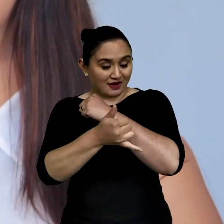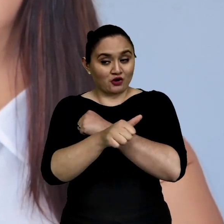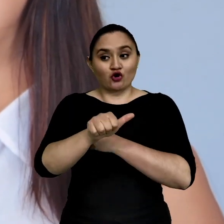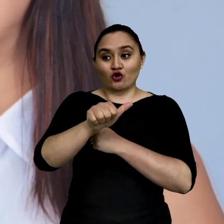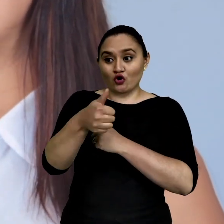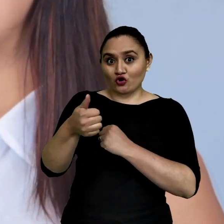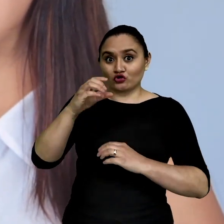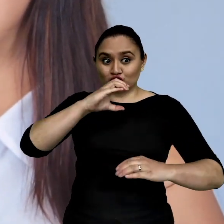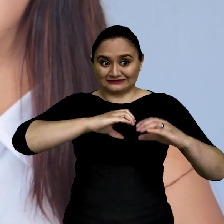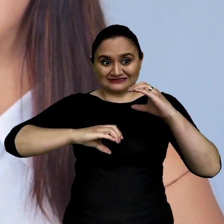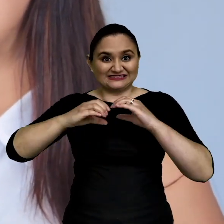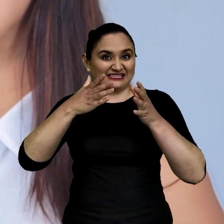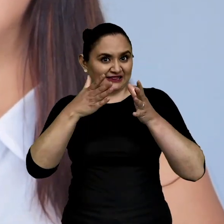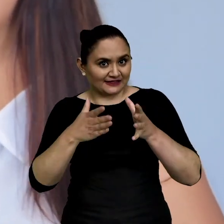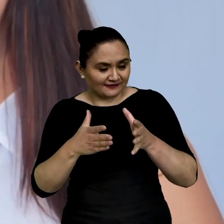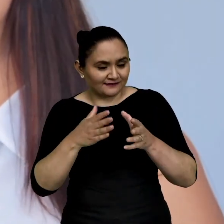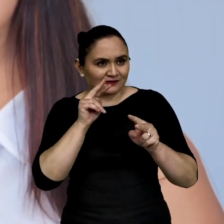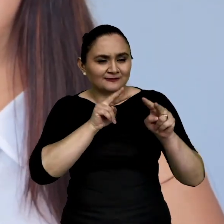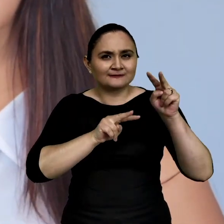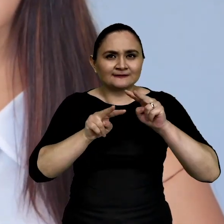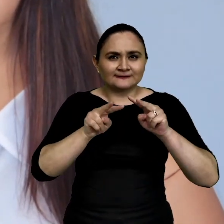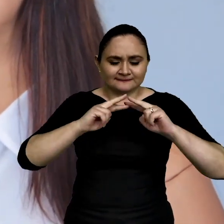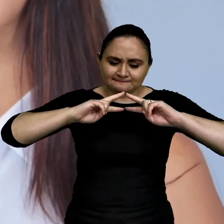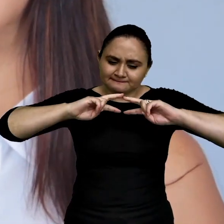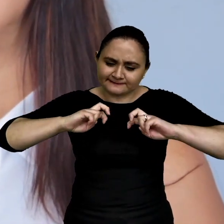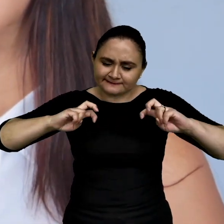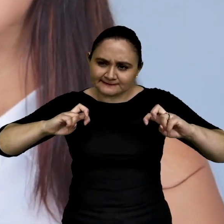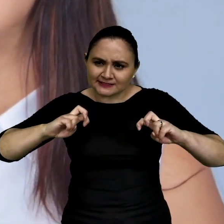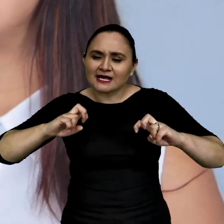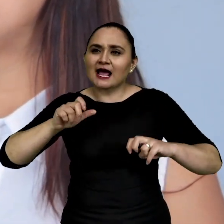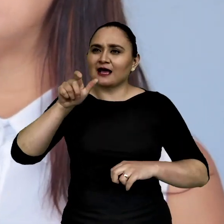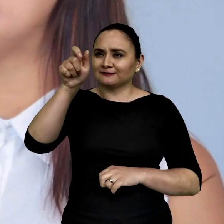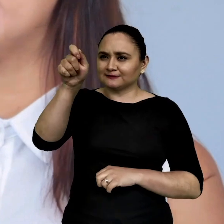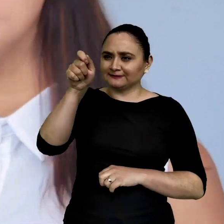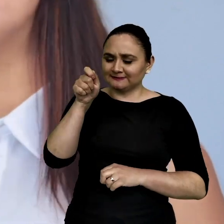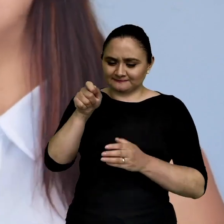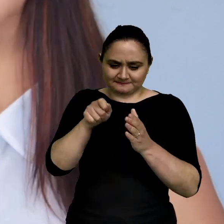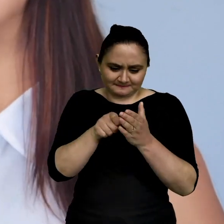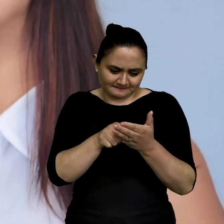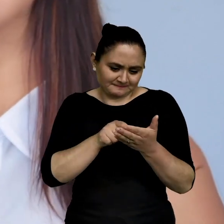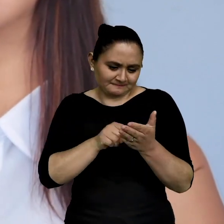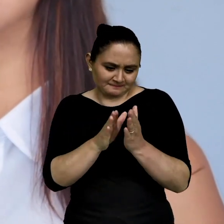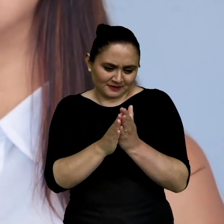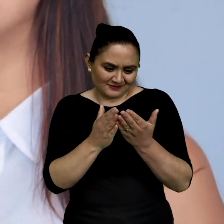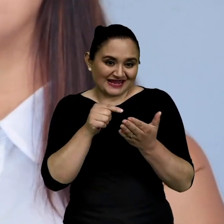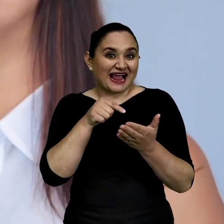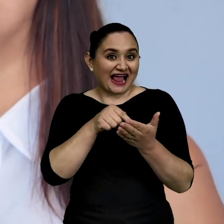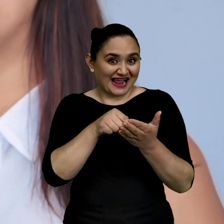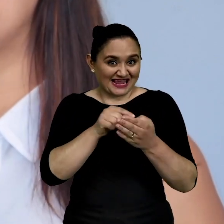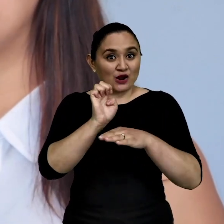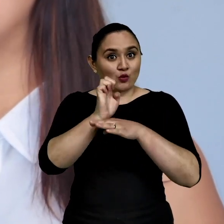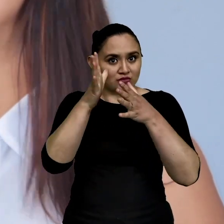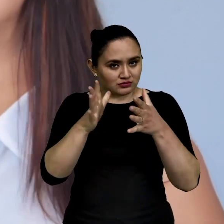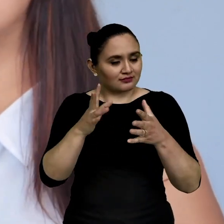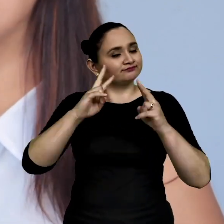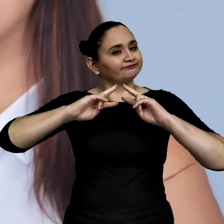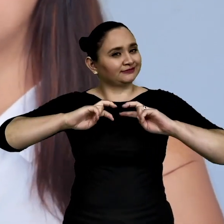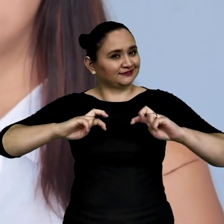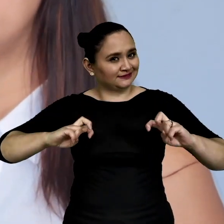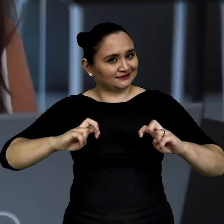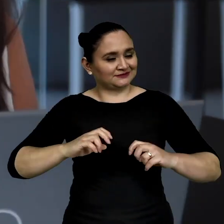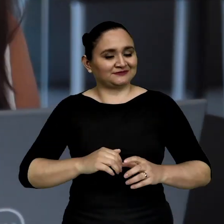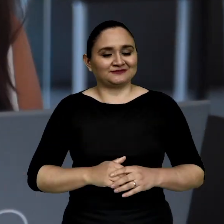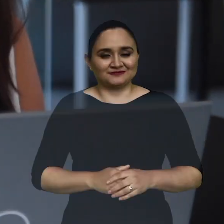tiene. Eso quiere decir que alguien en el mundo ha utilizado los resultados de investigaciones ecuatorianas en sus